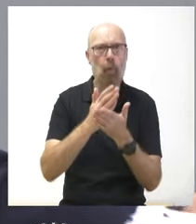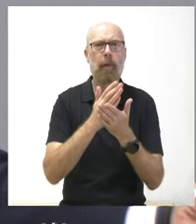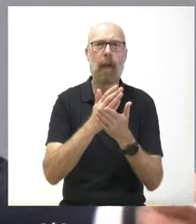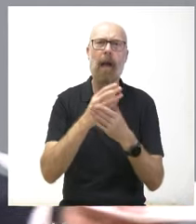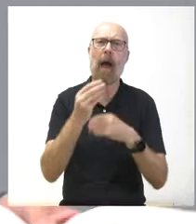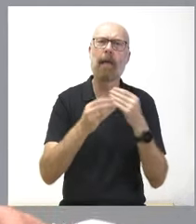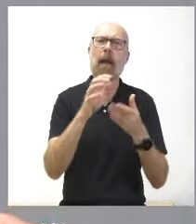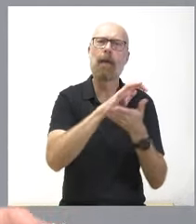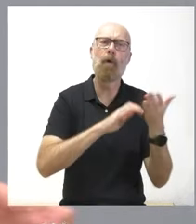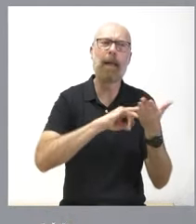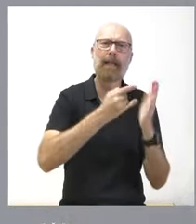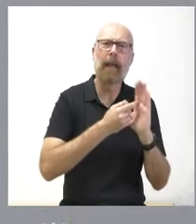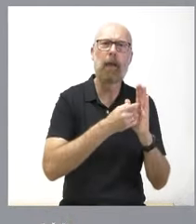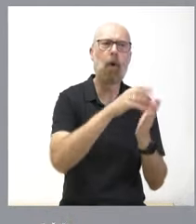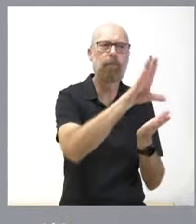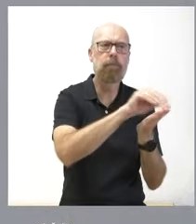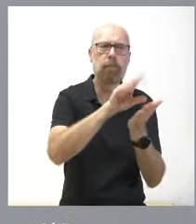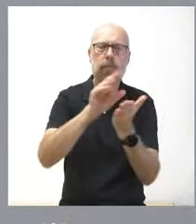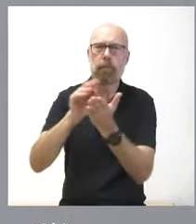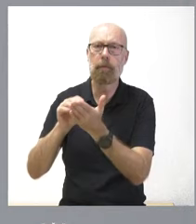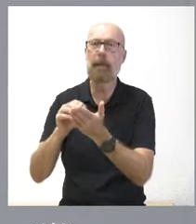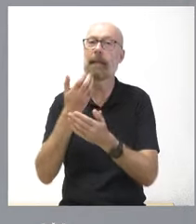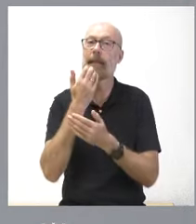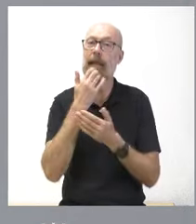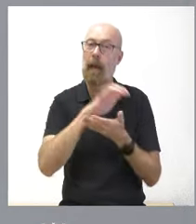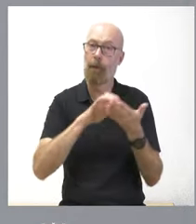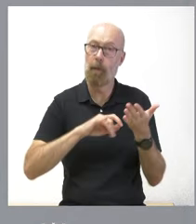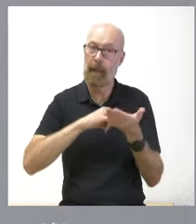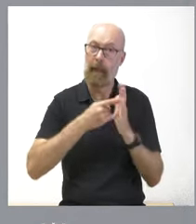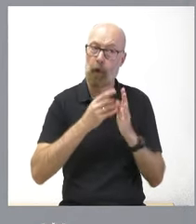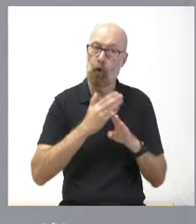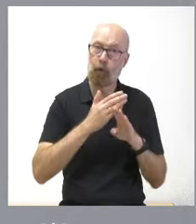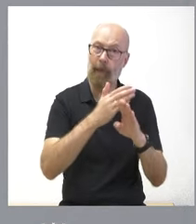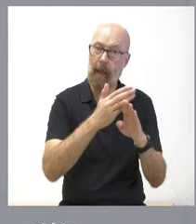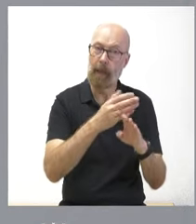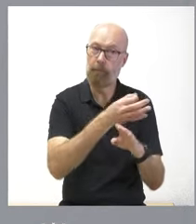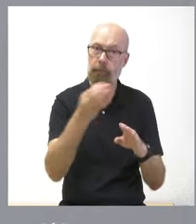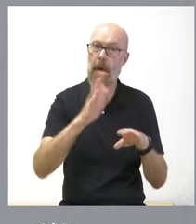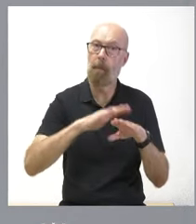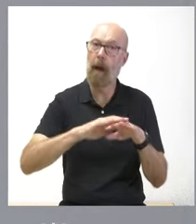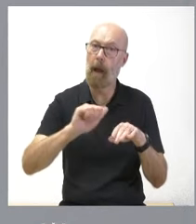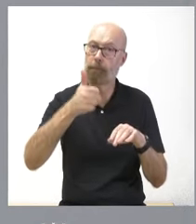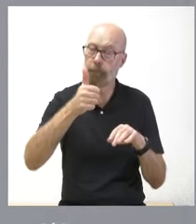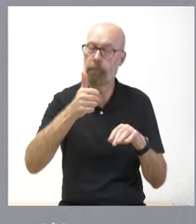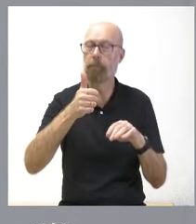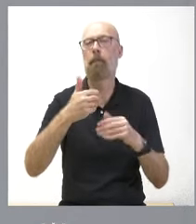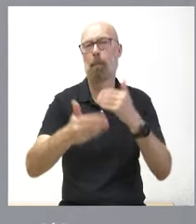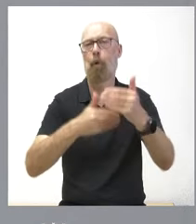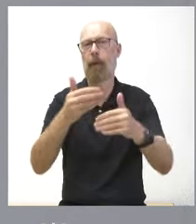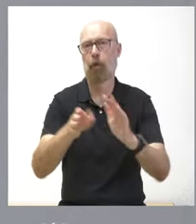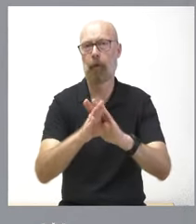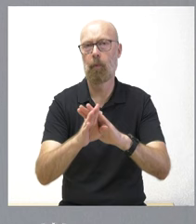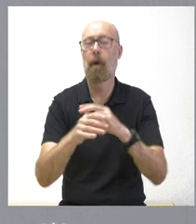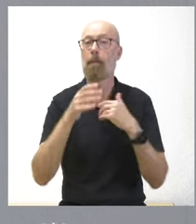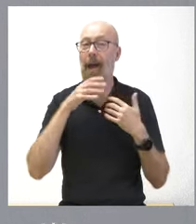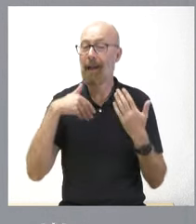técnicos y cuando estos informes técnicos son suficientes para justificar su declaración BIC pues se procede a la misma a día de hoy esto nos